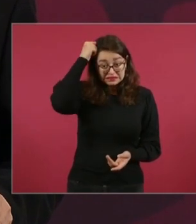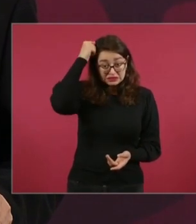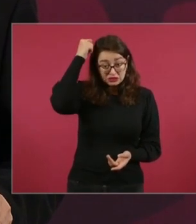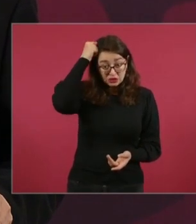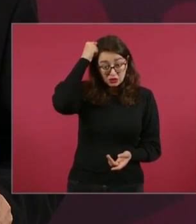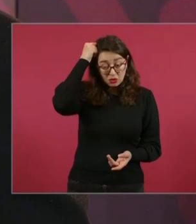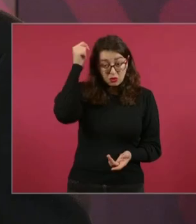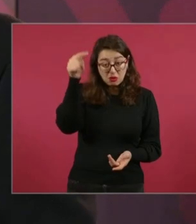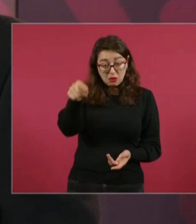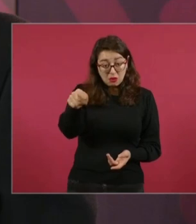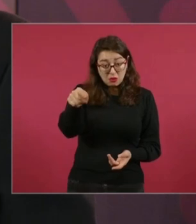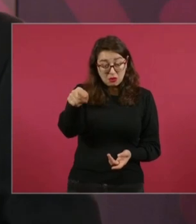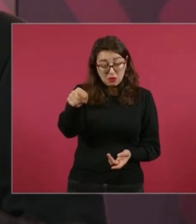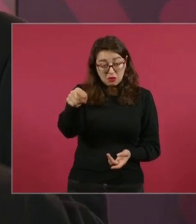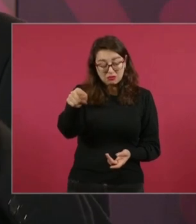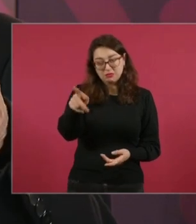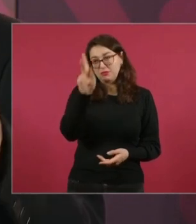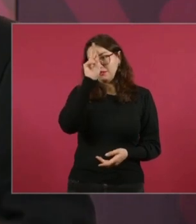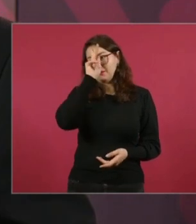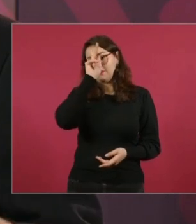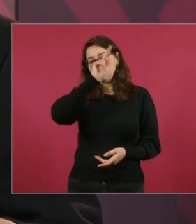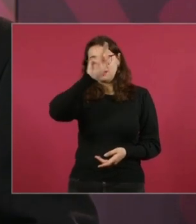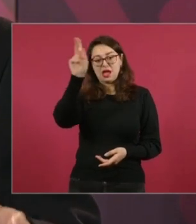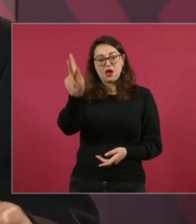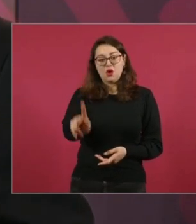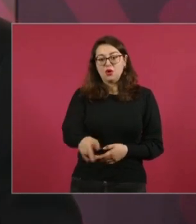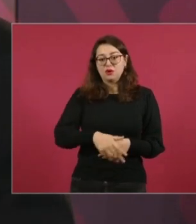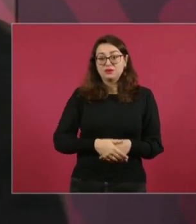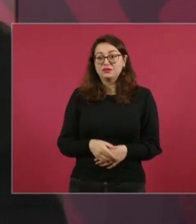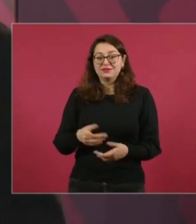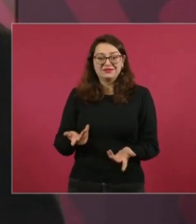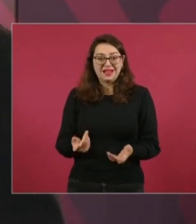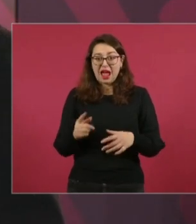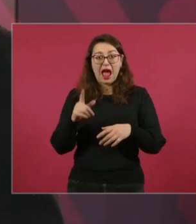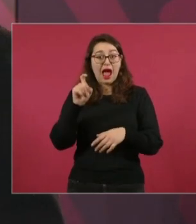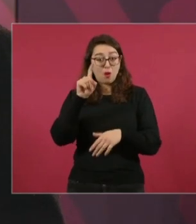que es en el lago,